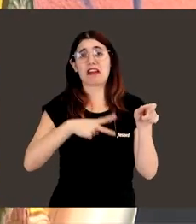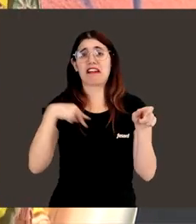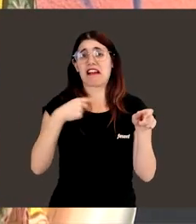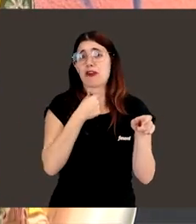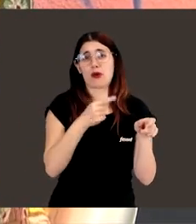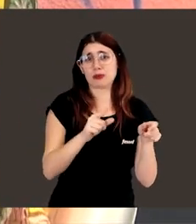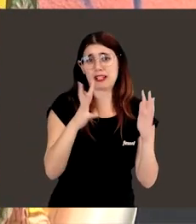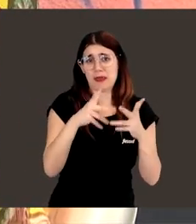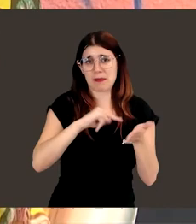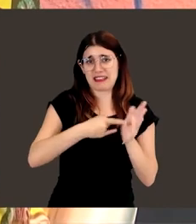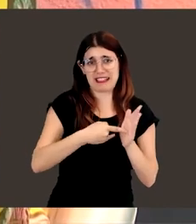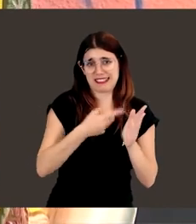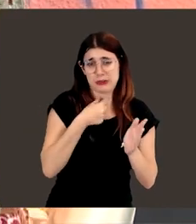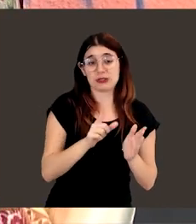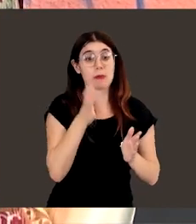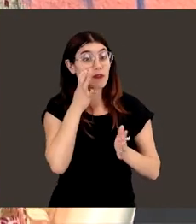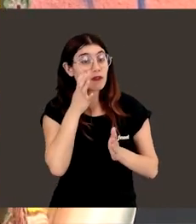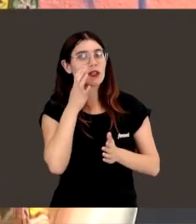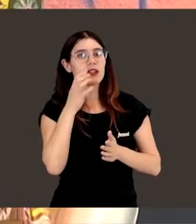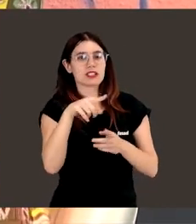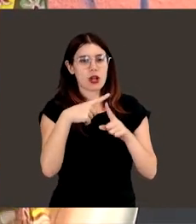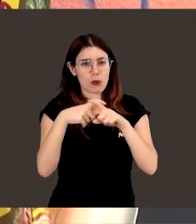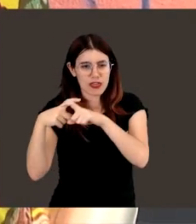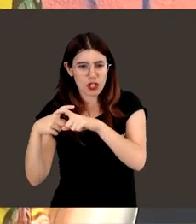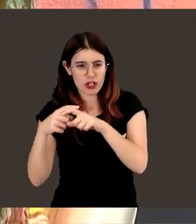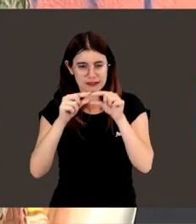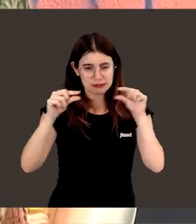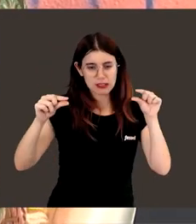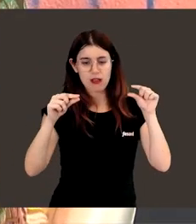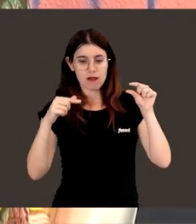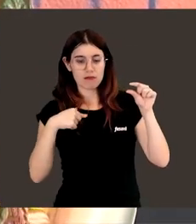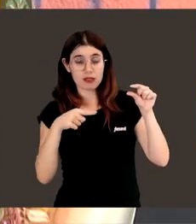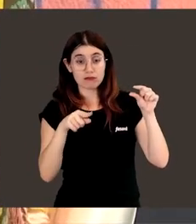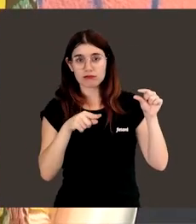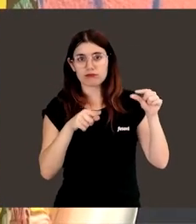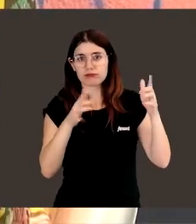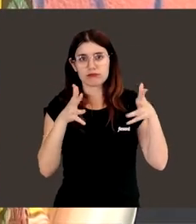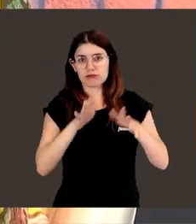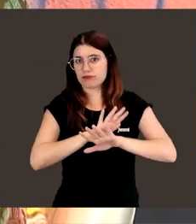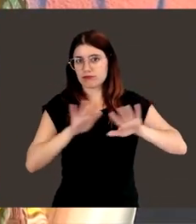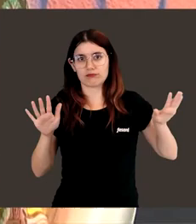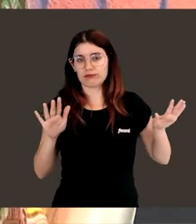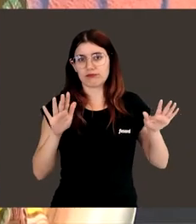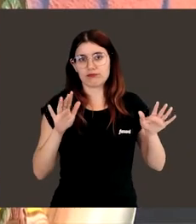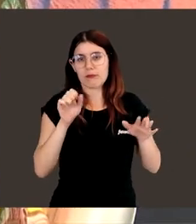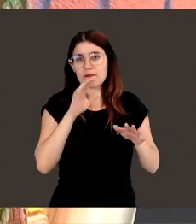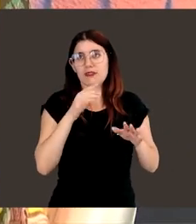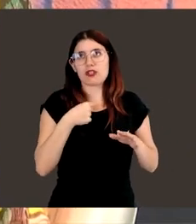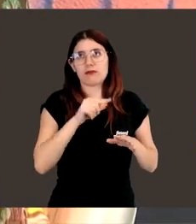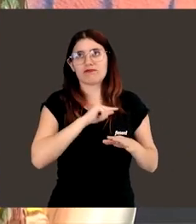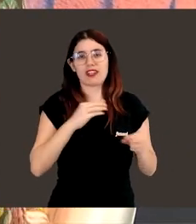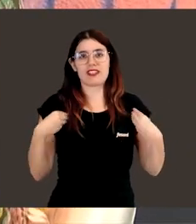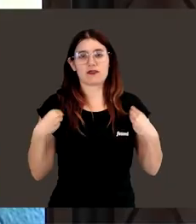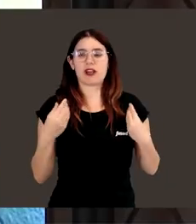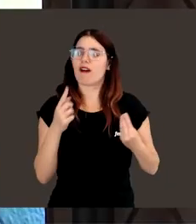no le gustan, pero yo aquellas ecuaciones, veces, todo aquello me parecía como magia, ¿no? Y realmente lo disfrutabas. ¿Hasta qué